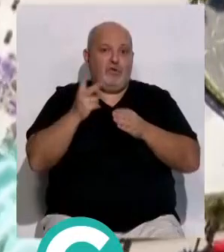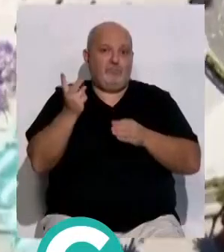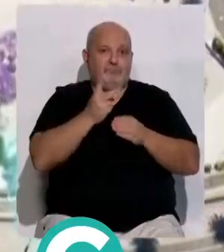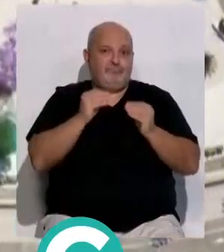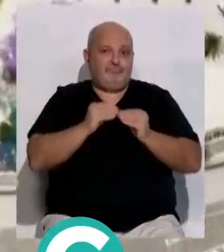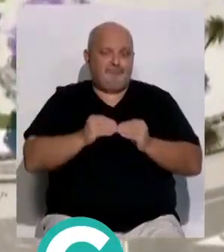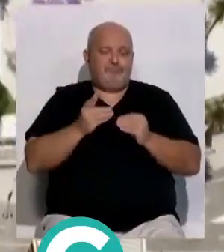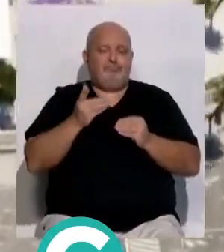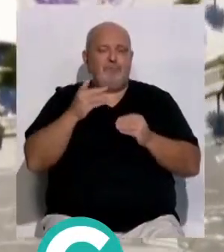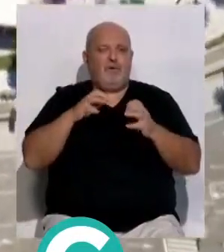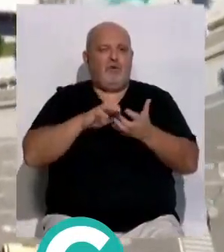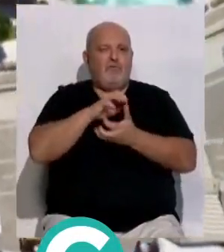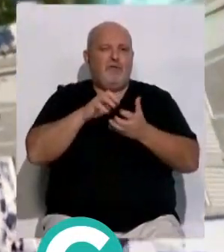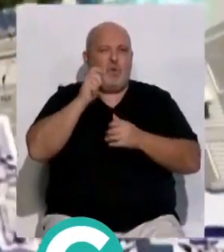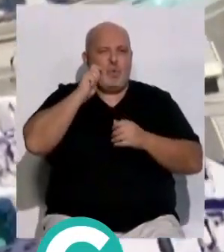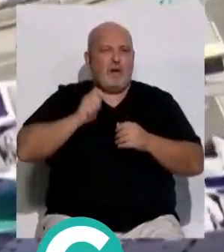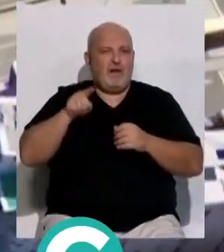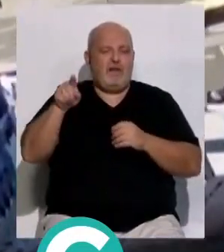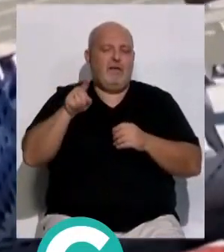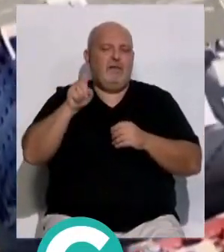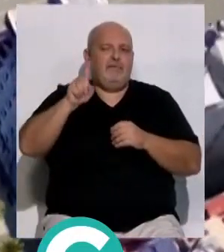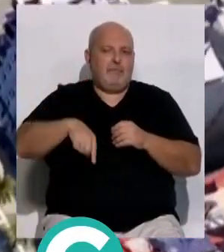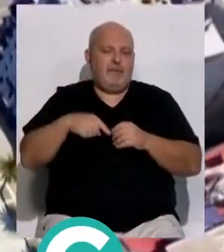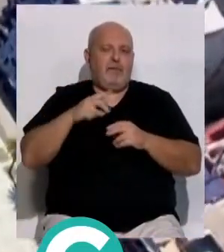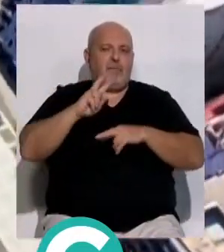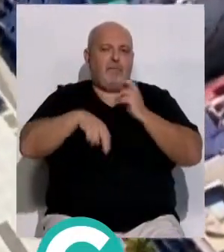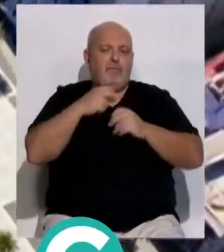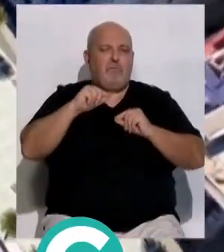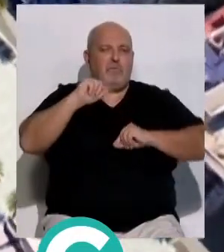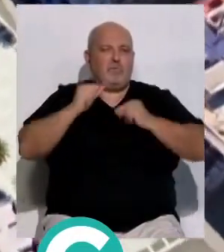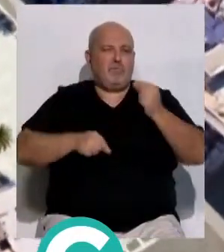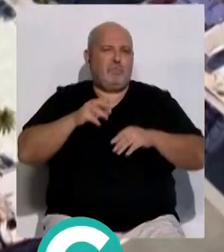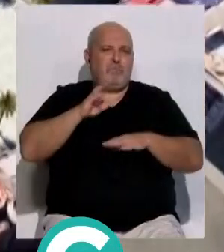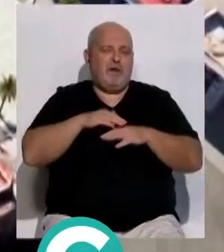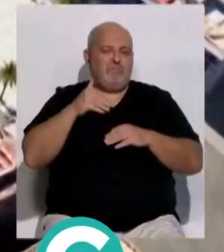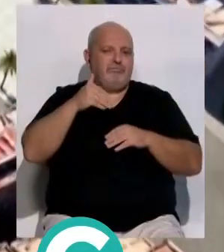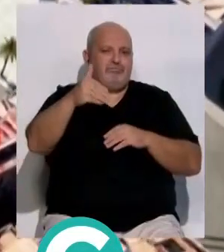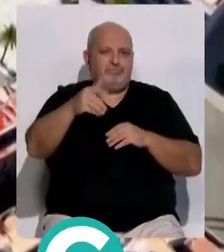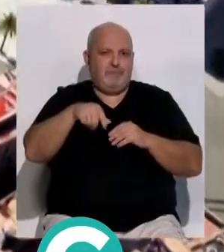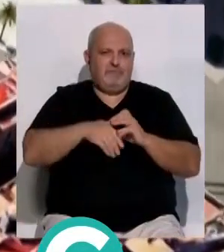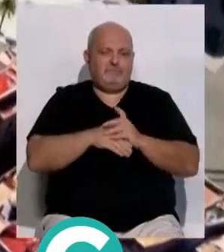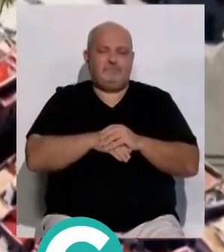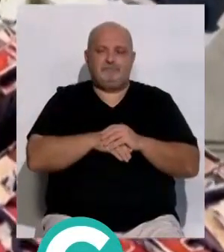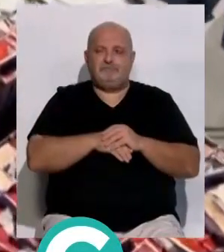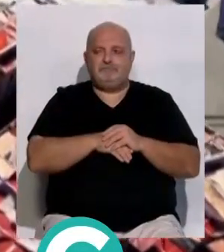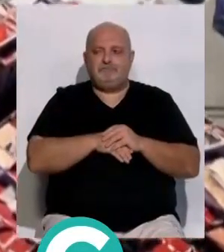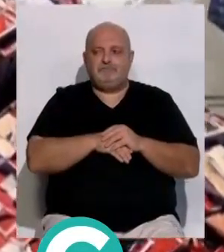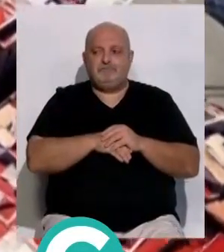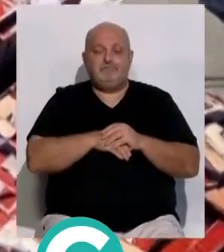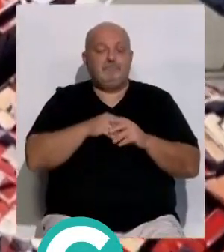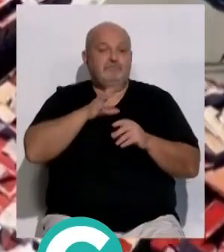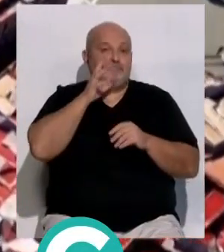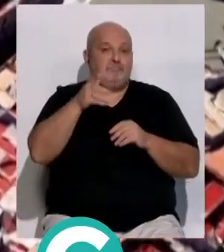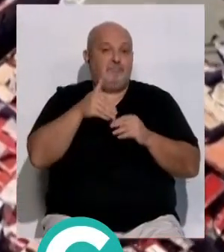Al mismo tiempo, el conflicto en Ucrania ha provocado que se tenga que modificar aún el presupuesto para su futura licitación. Por